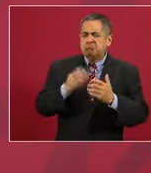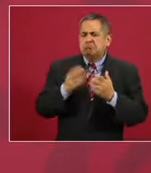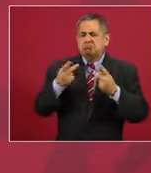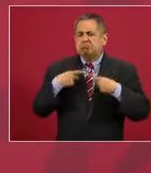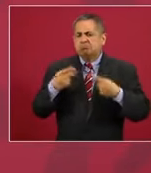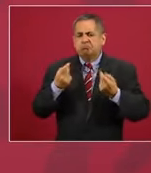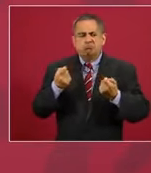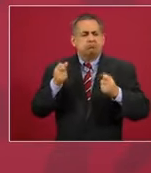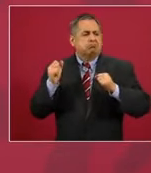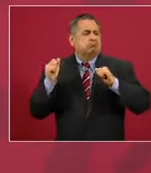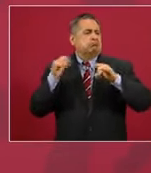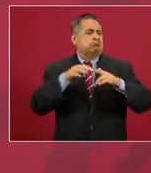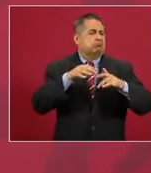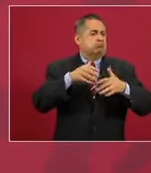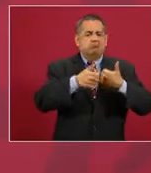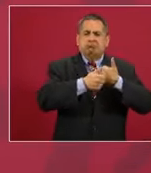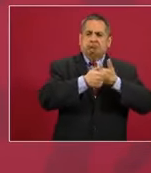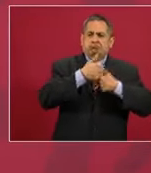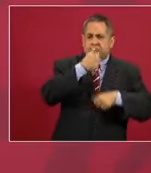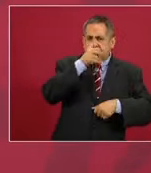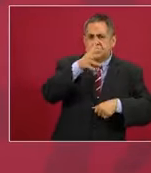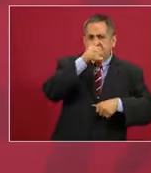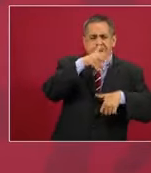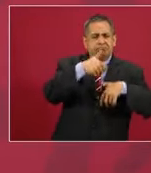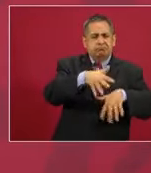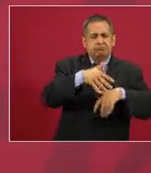están protestando.